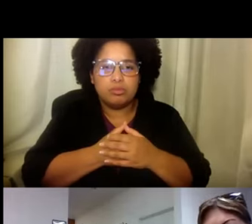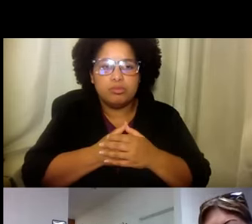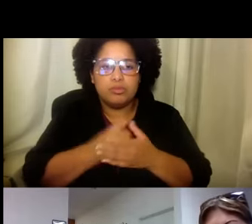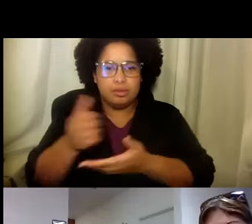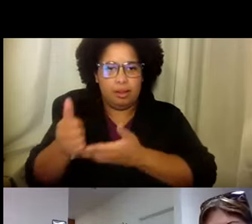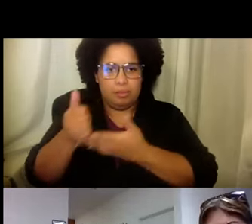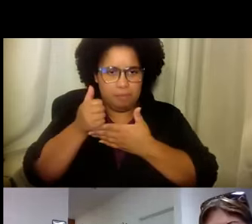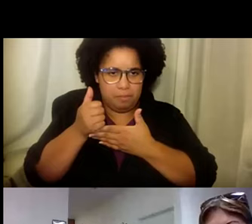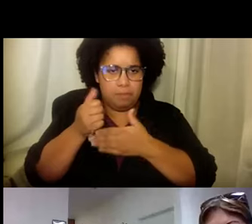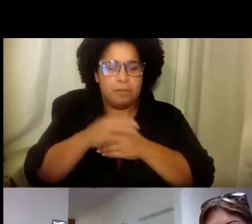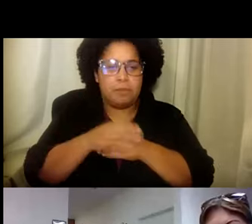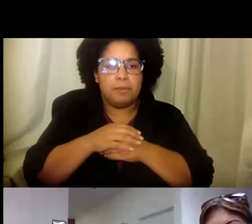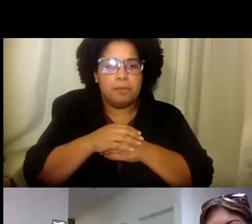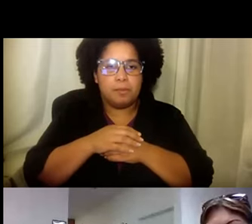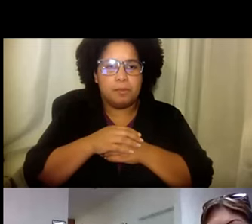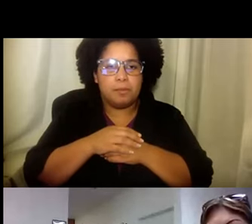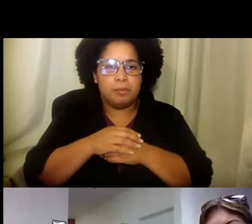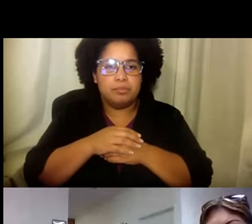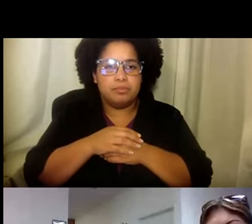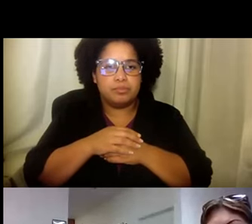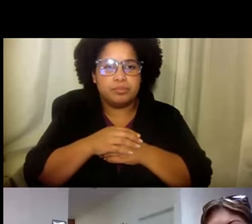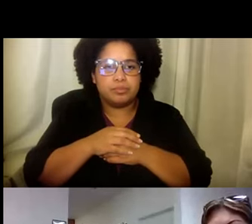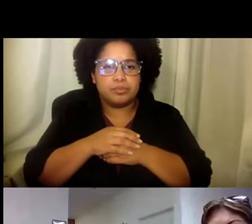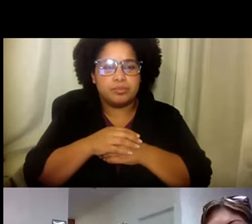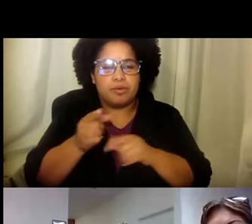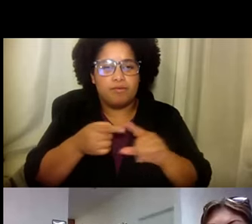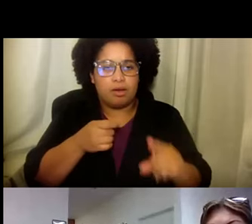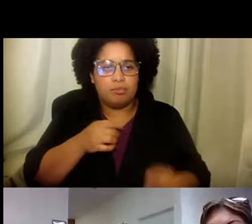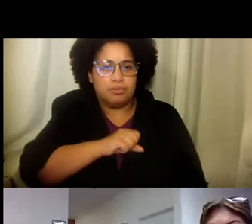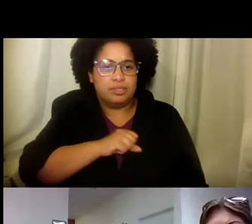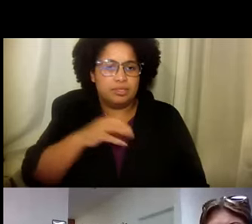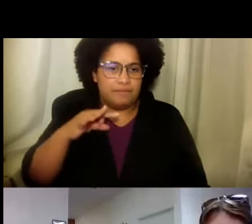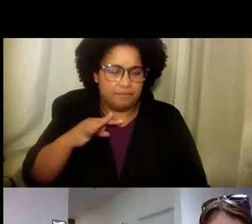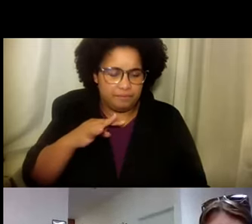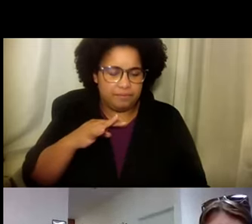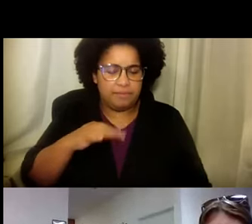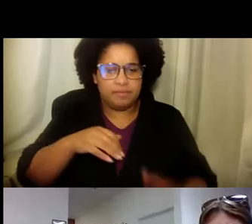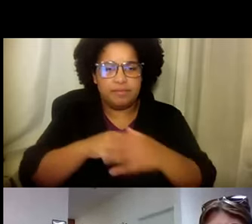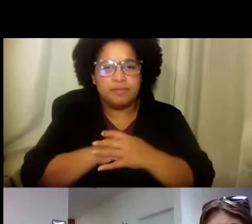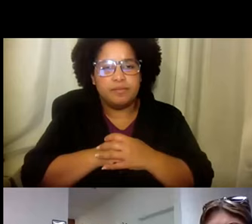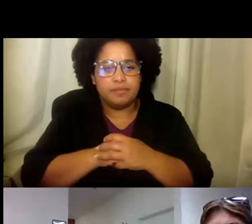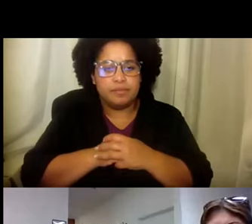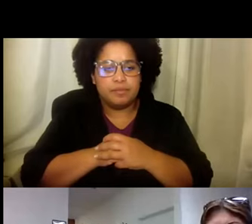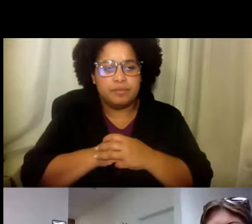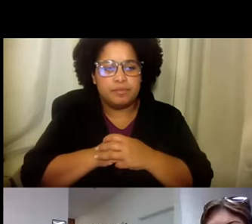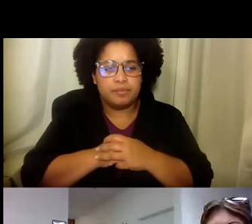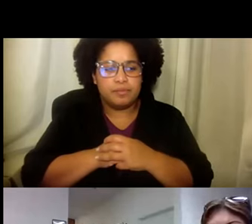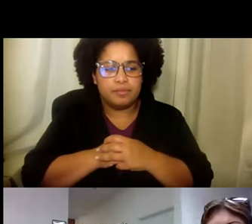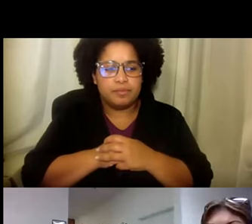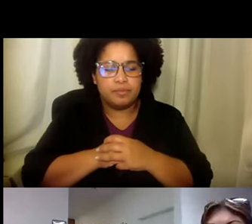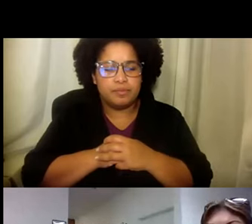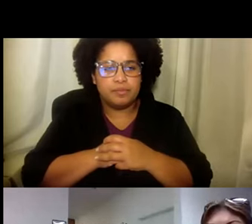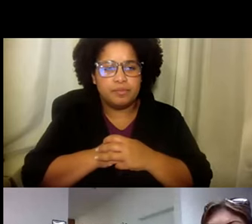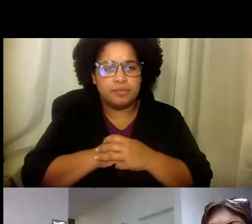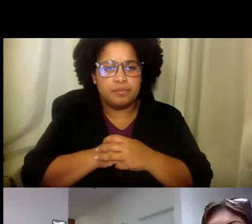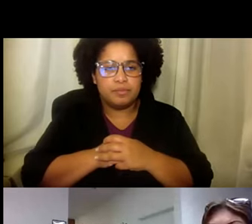Y entonces tuve ayuda durante ese tiempo. Por medio de mi departamento personal aquí. O el personal